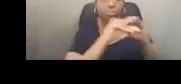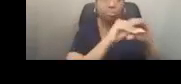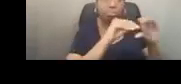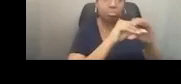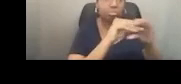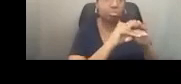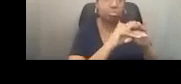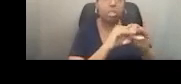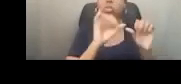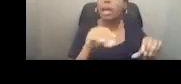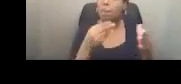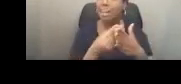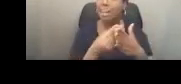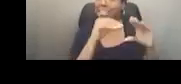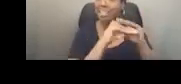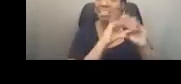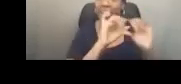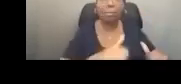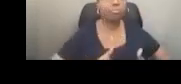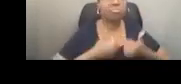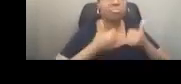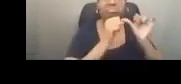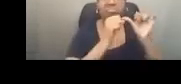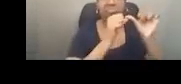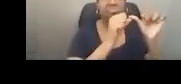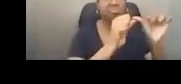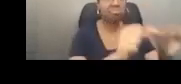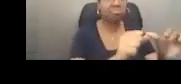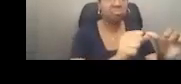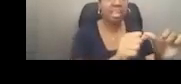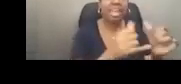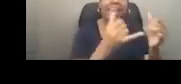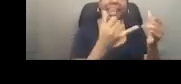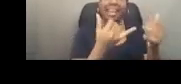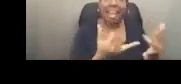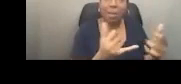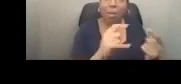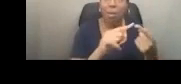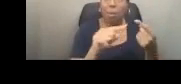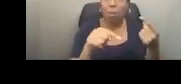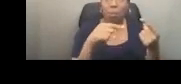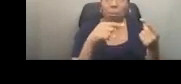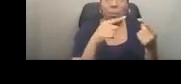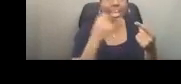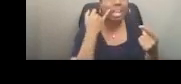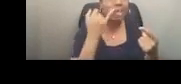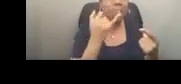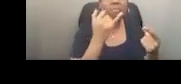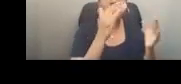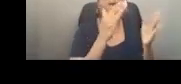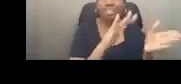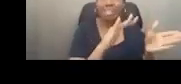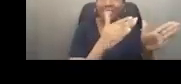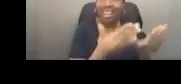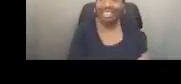Este fideicomiso puede estar ahí el resto de la vida del beneficiario. Cuando el beneficiario fallece, puede ir a